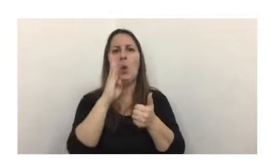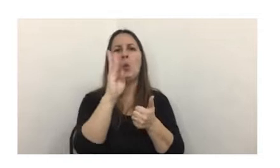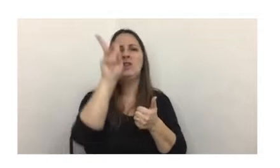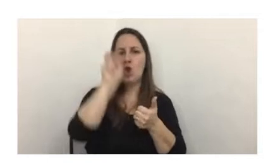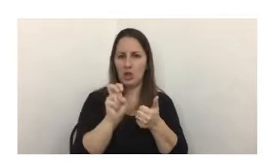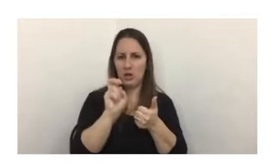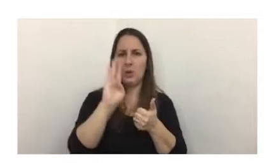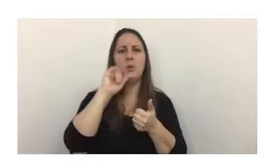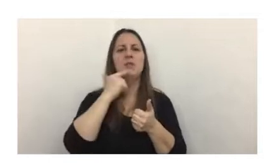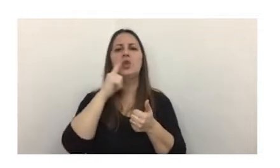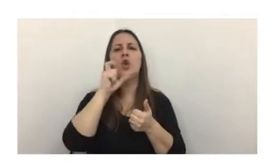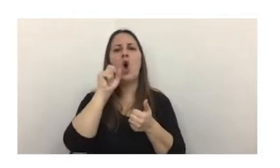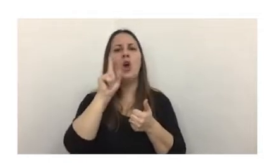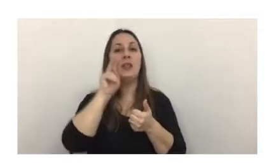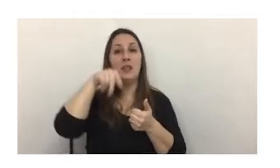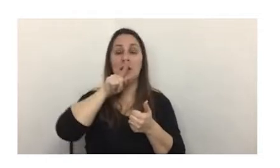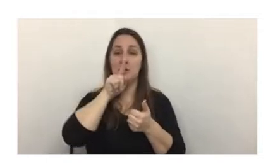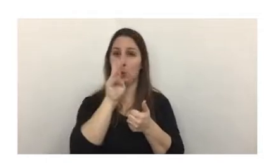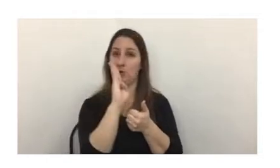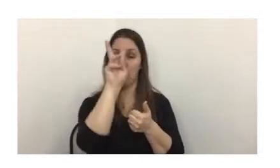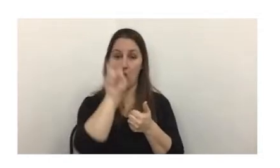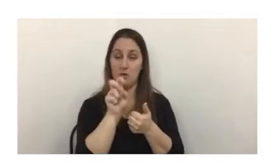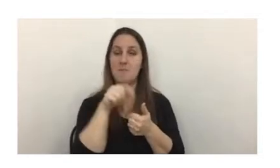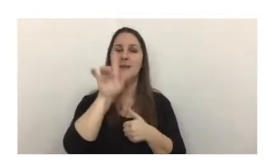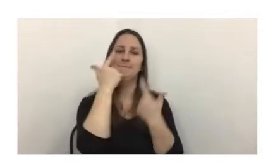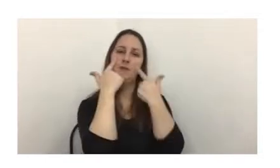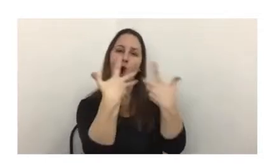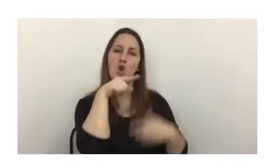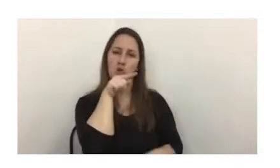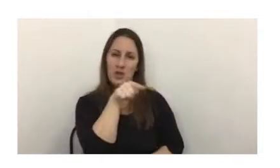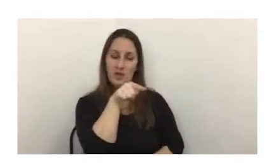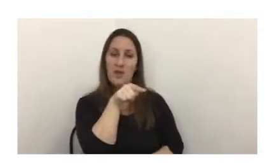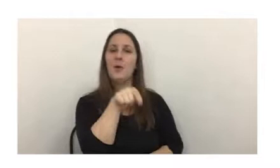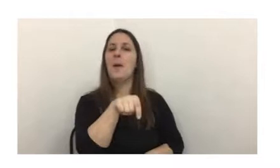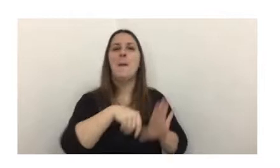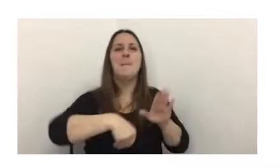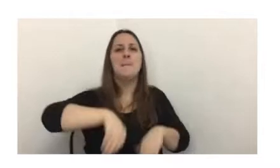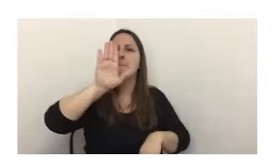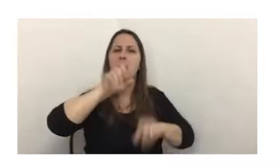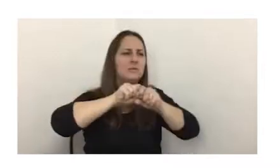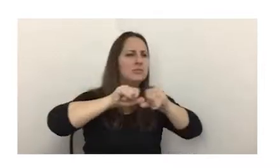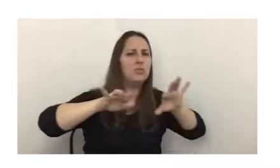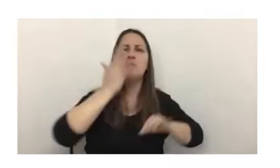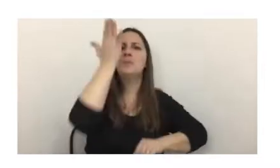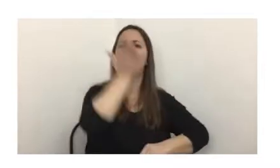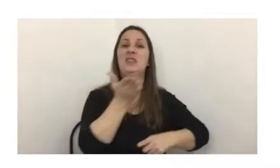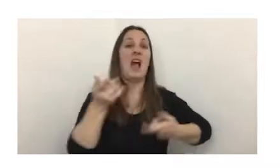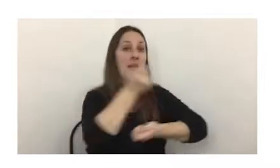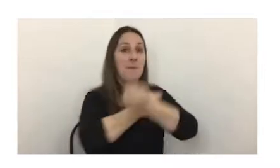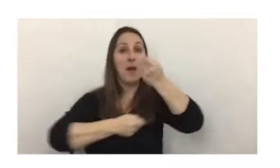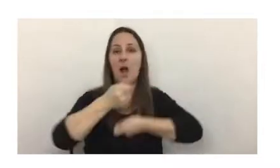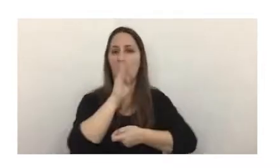que es la más conocida y lo es porque acapara el mayor porcentaje del mercado.